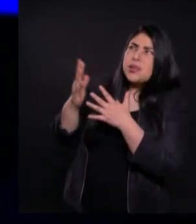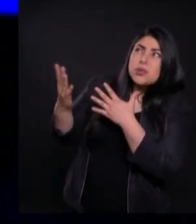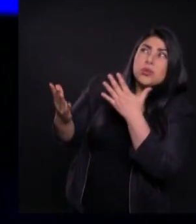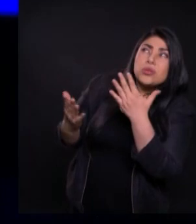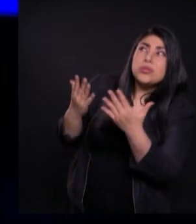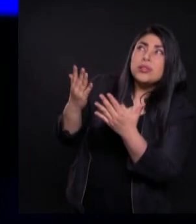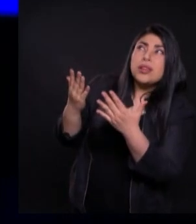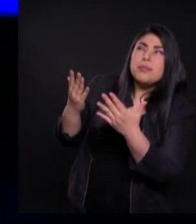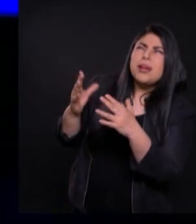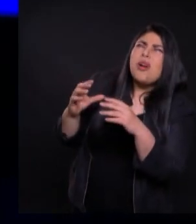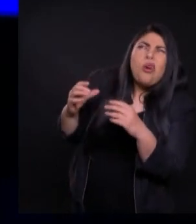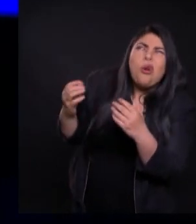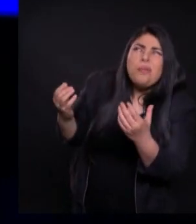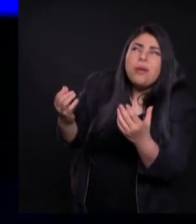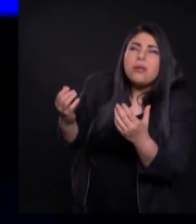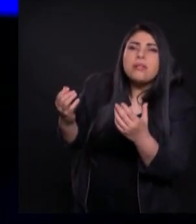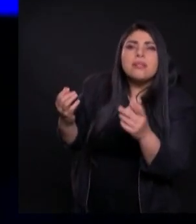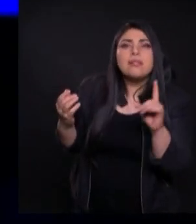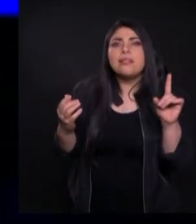con humildad